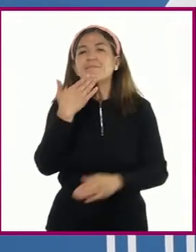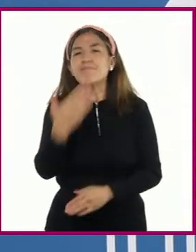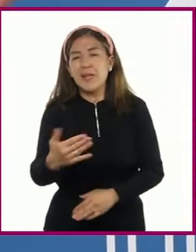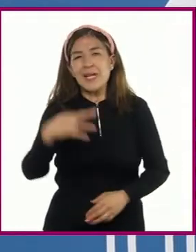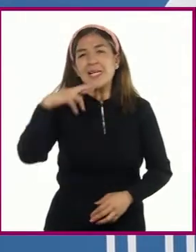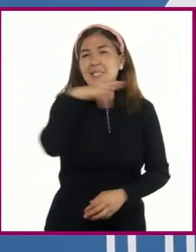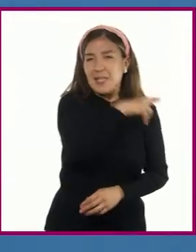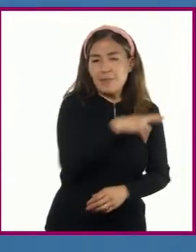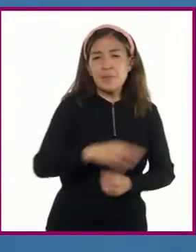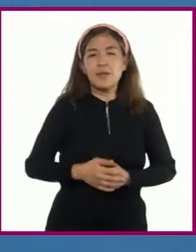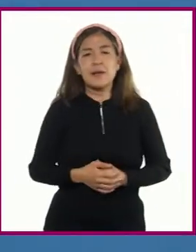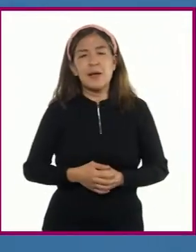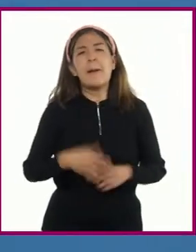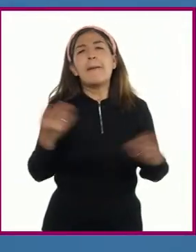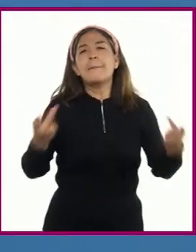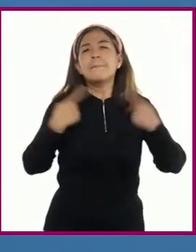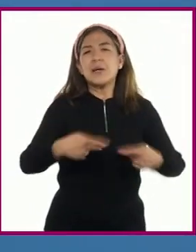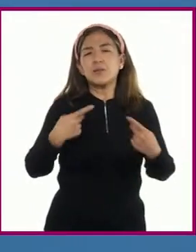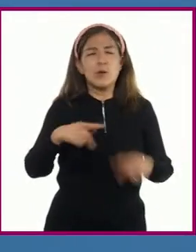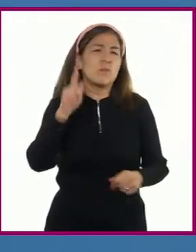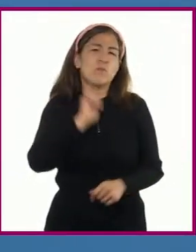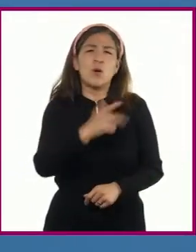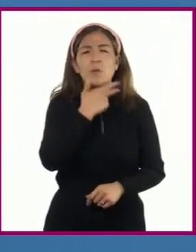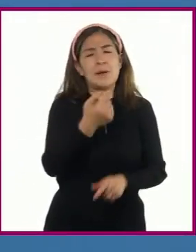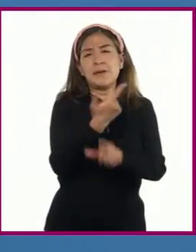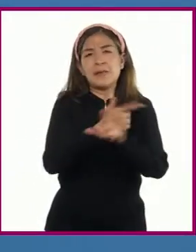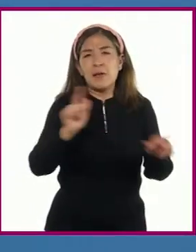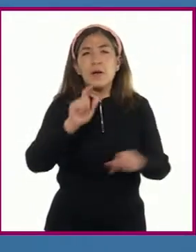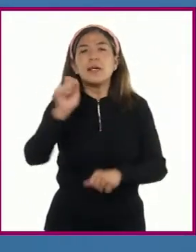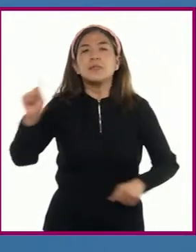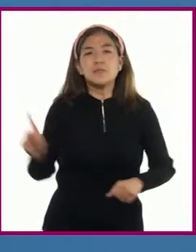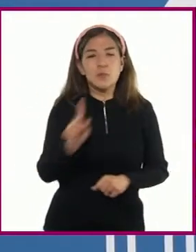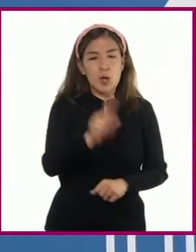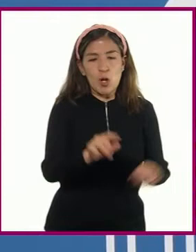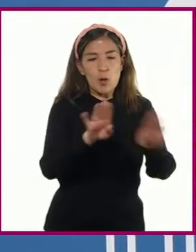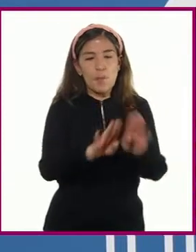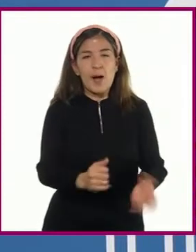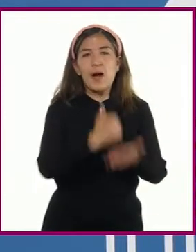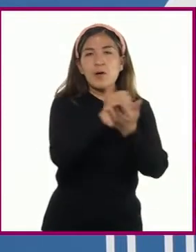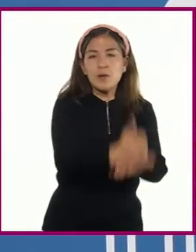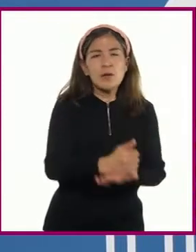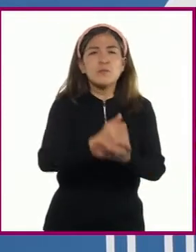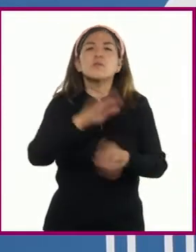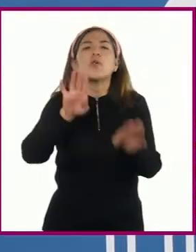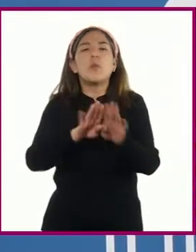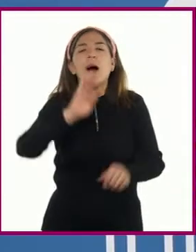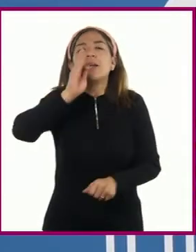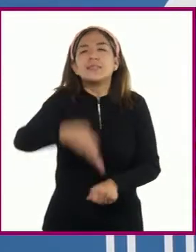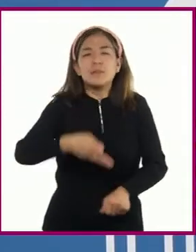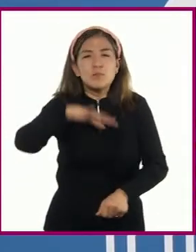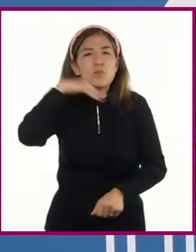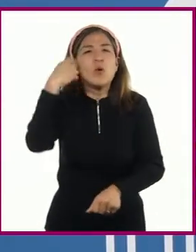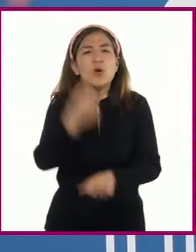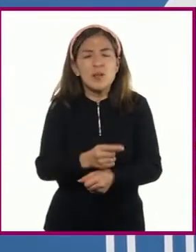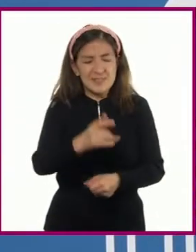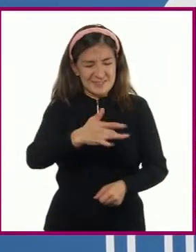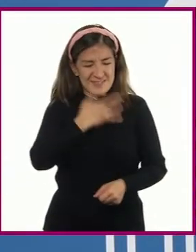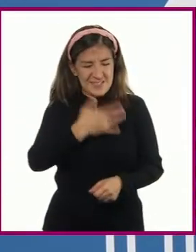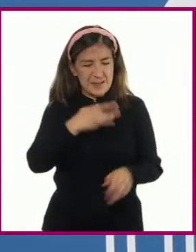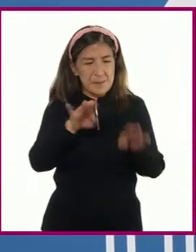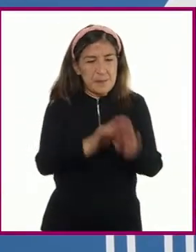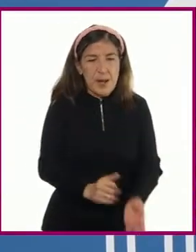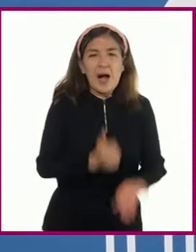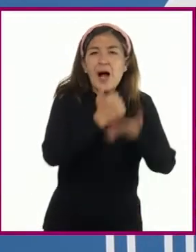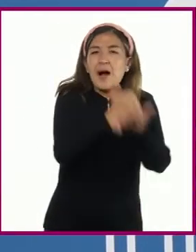casos, la o el mediador suele ser cualquier persona que actúa de manera voluntaria, intuitiva y